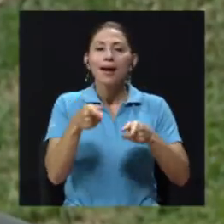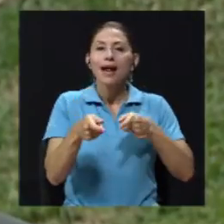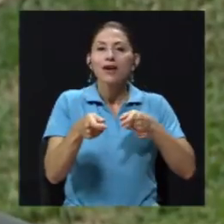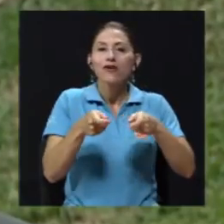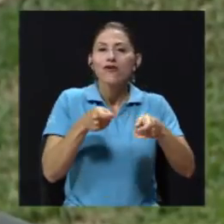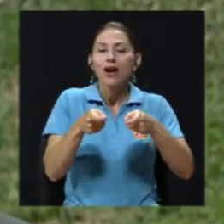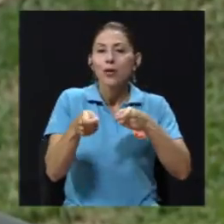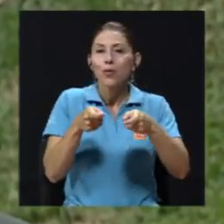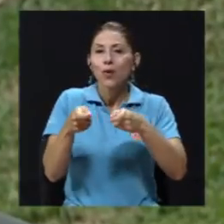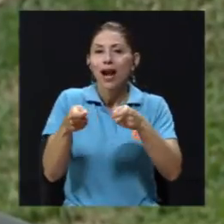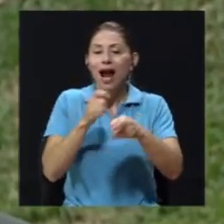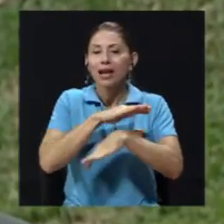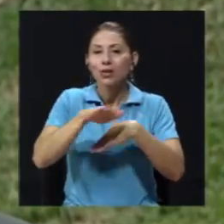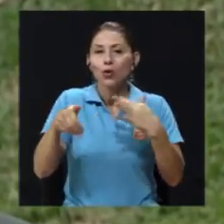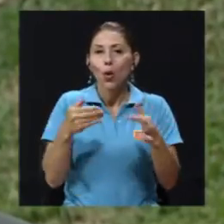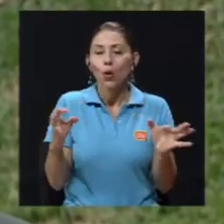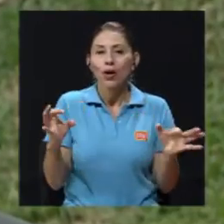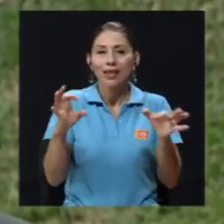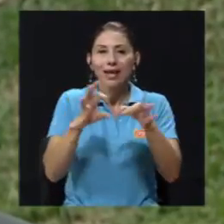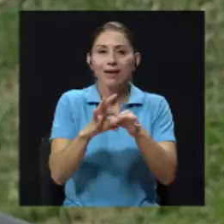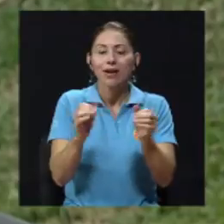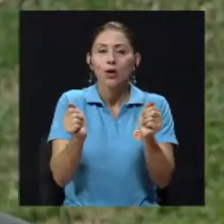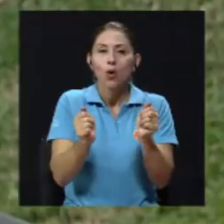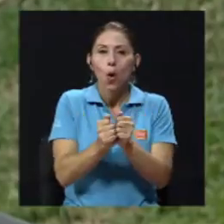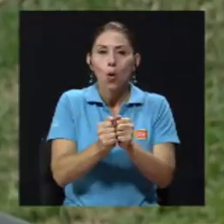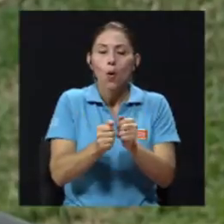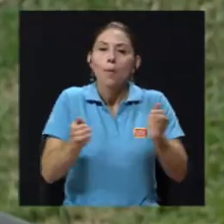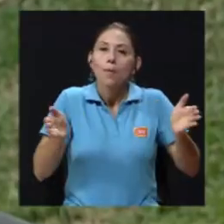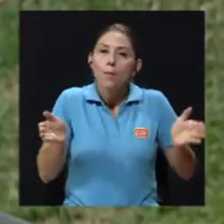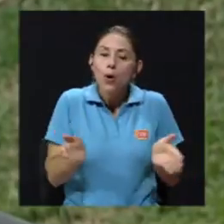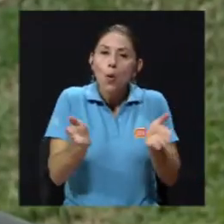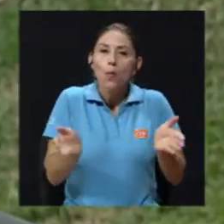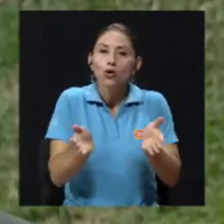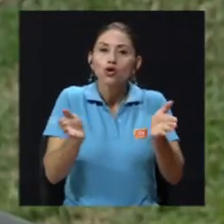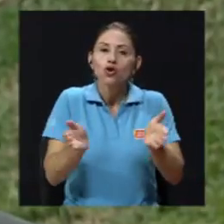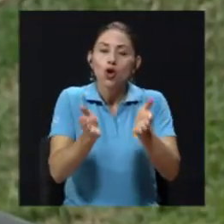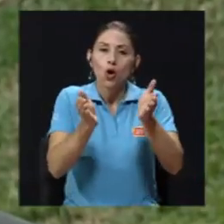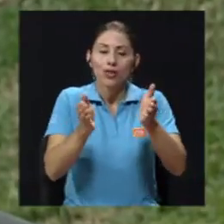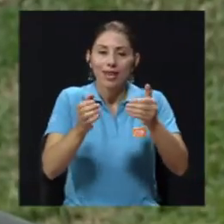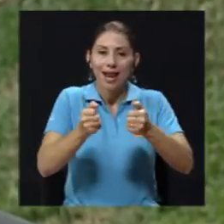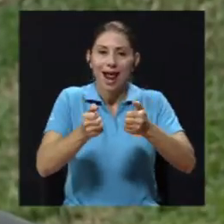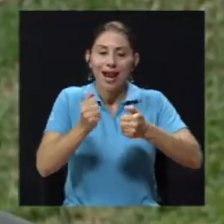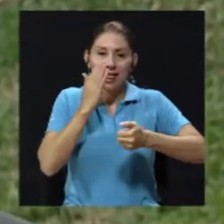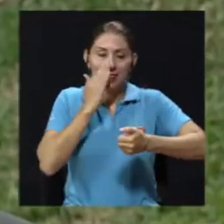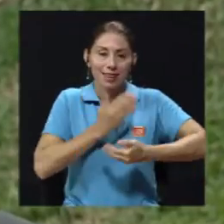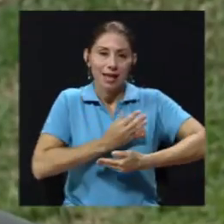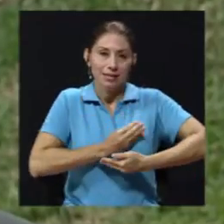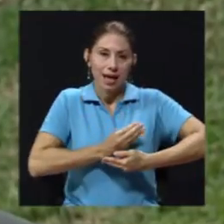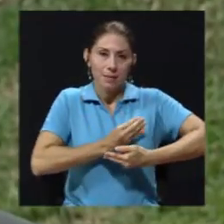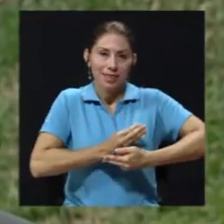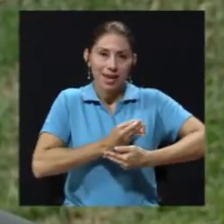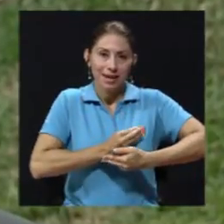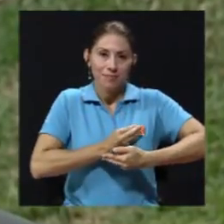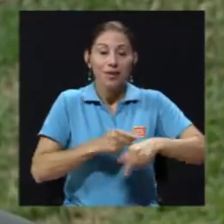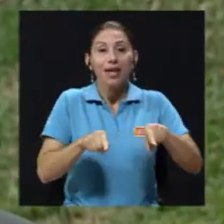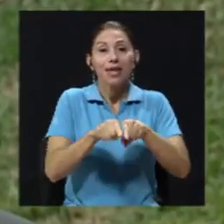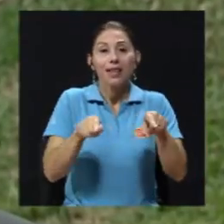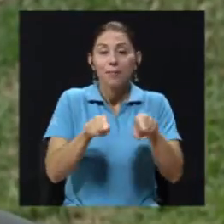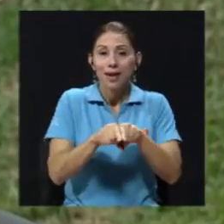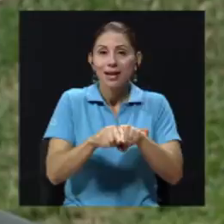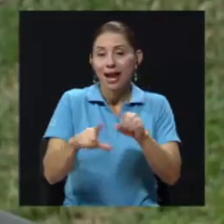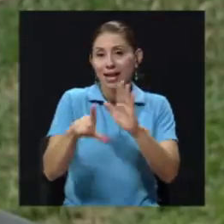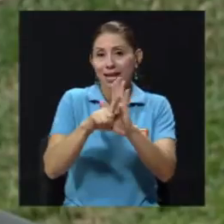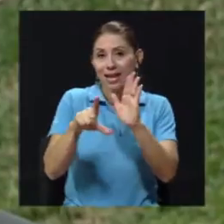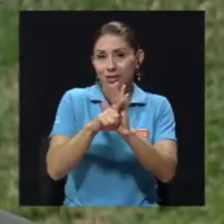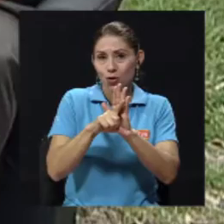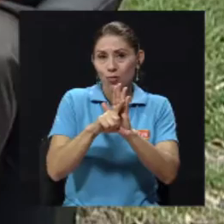ley que regula todo lo que tiene que ver con la promoción de la lactancia materna y la legislación de sus ciudadanos de leche materna en Costa